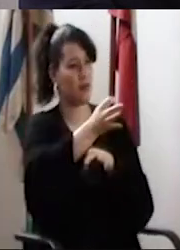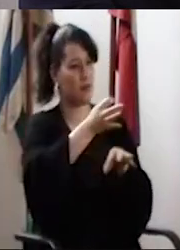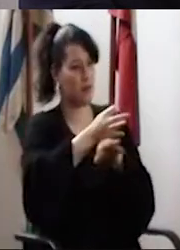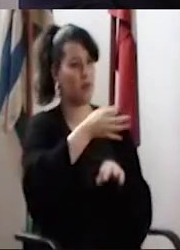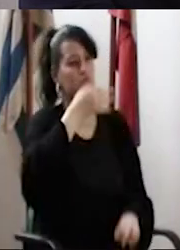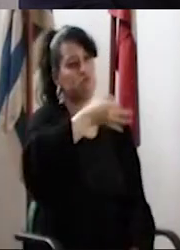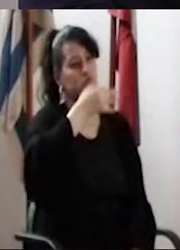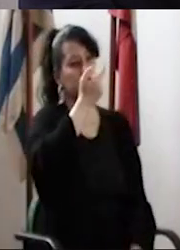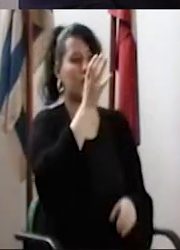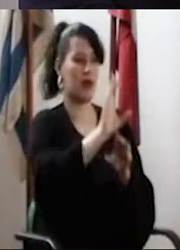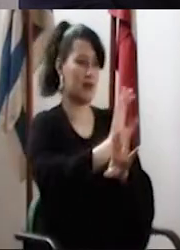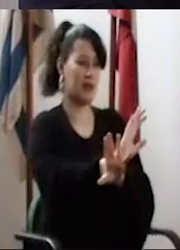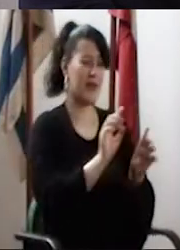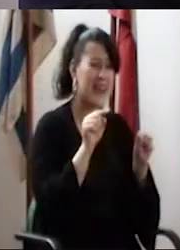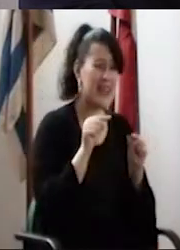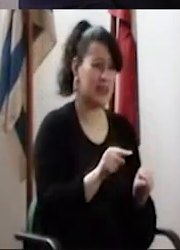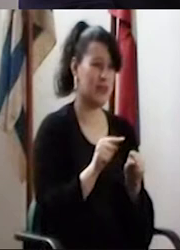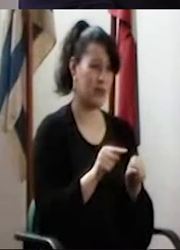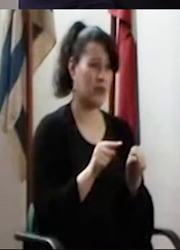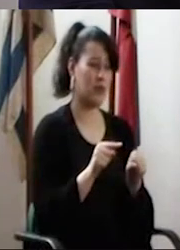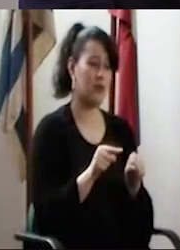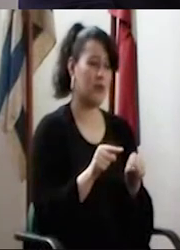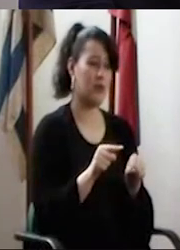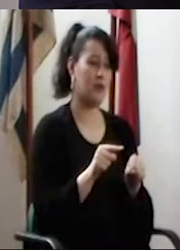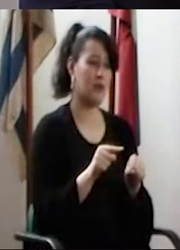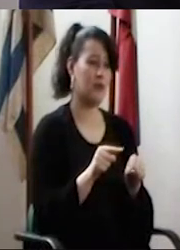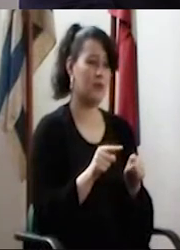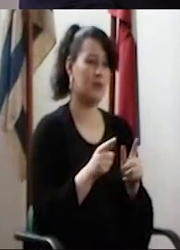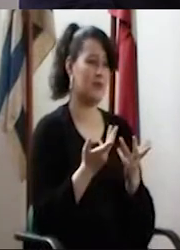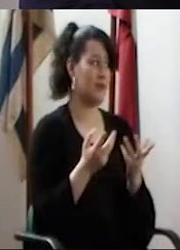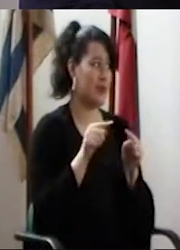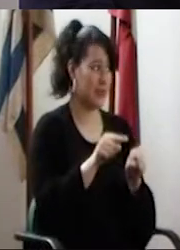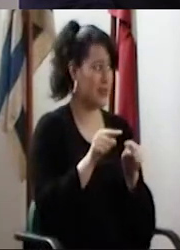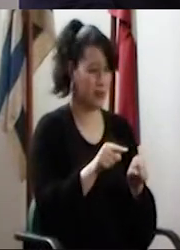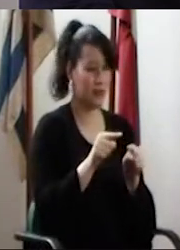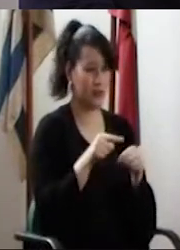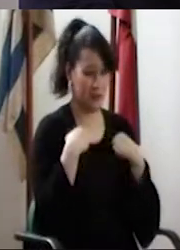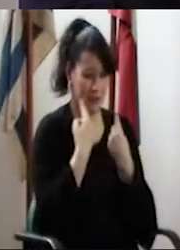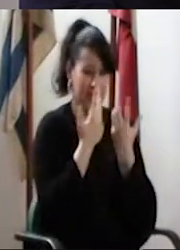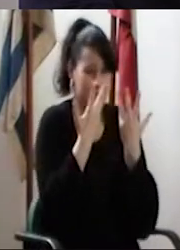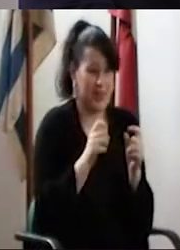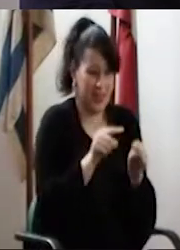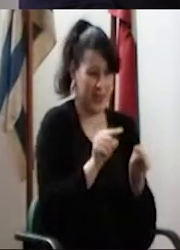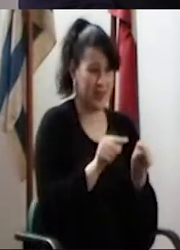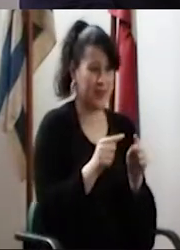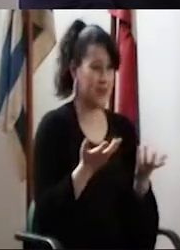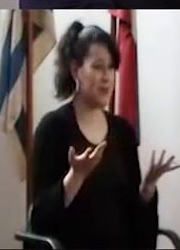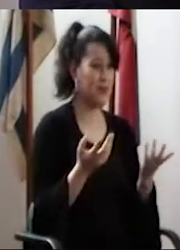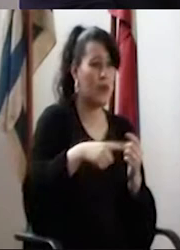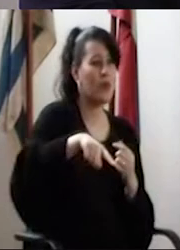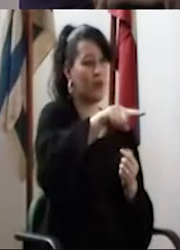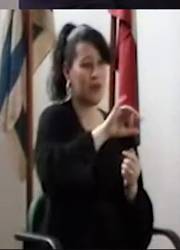estrictamente al dictado de un curso. Esto es, digamos, es esto lo que queremos.